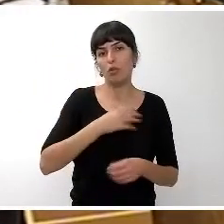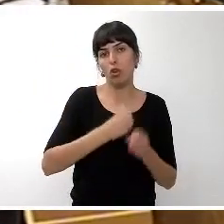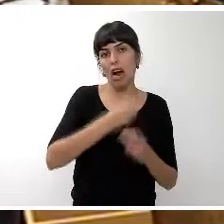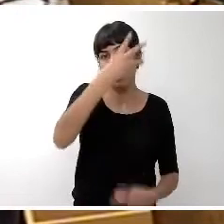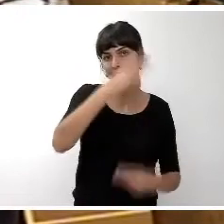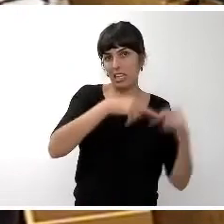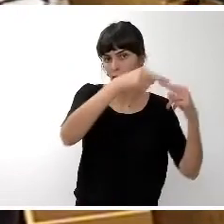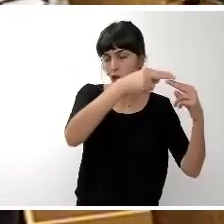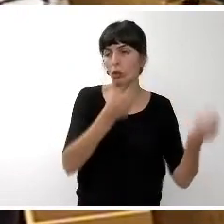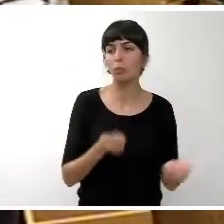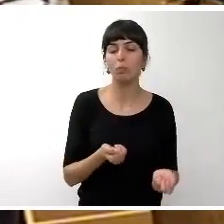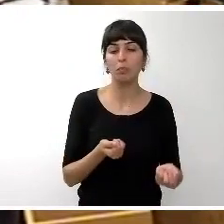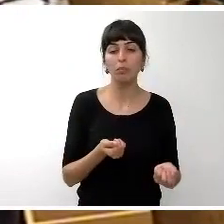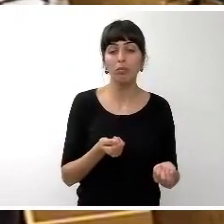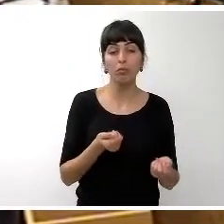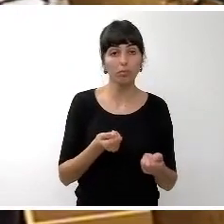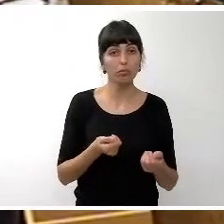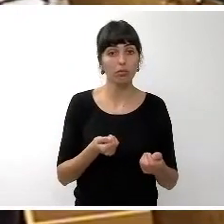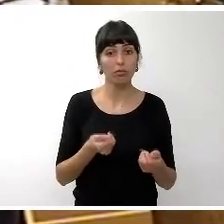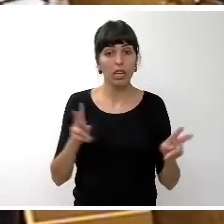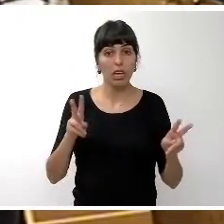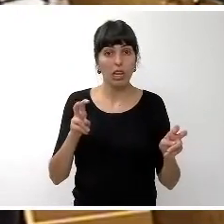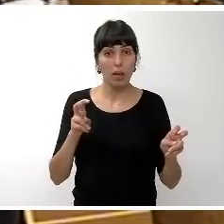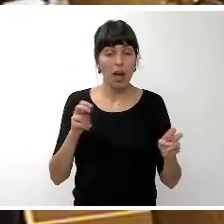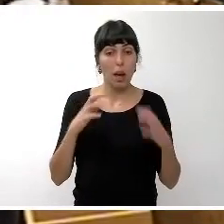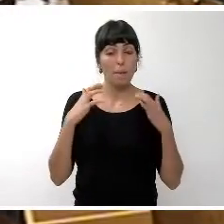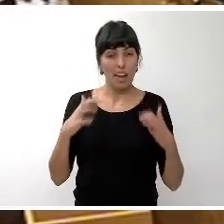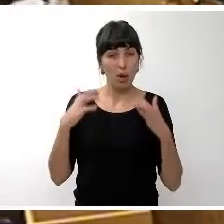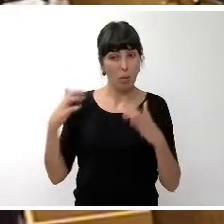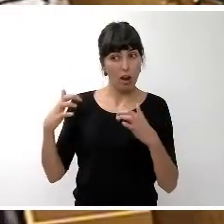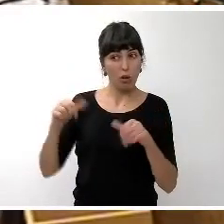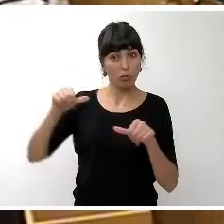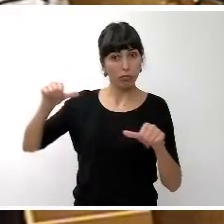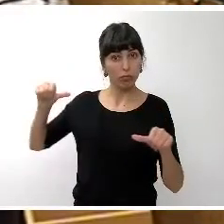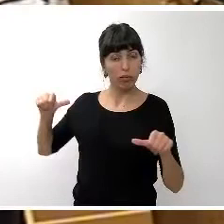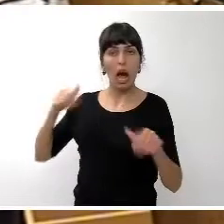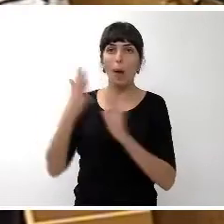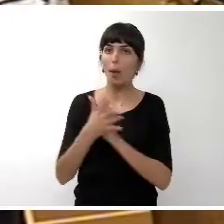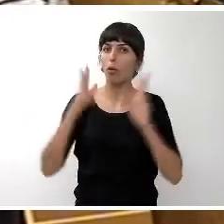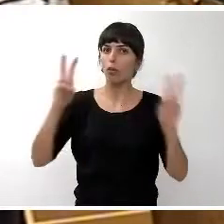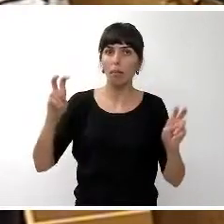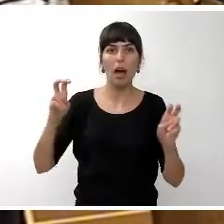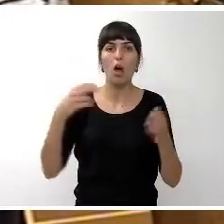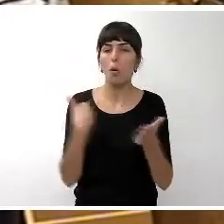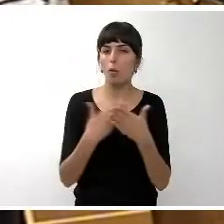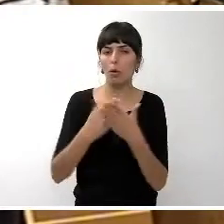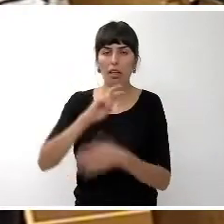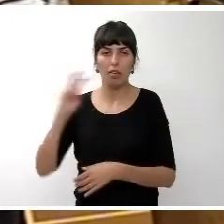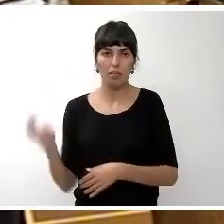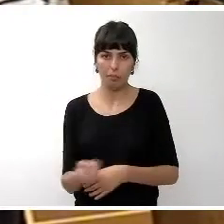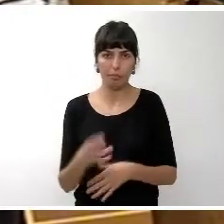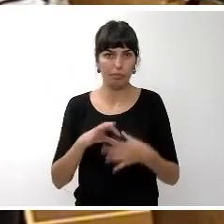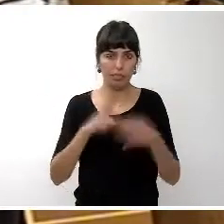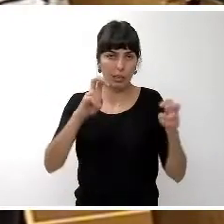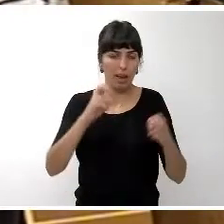línea del patrimonio y en la senda que hemos marcado durante los distintos plenos en los cuales hemos hablado de distintas propuestas en mociones proponemos